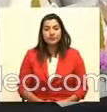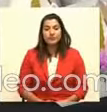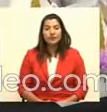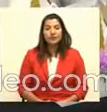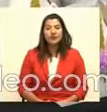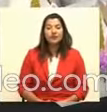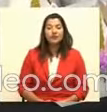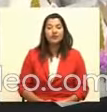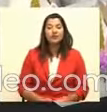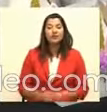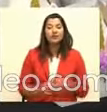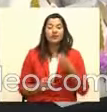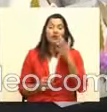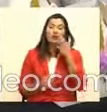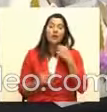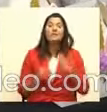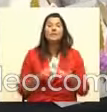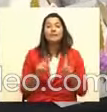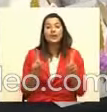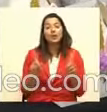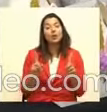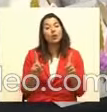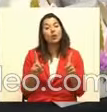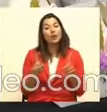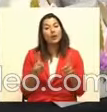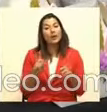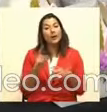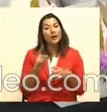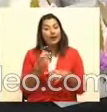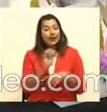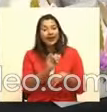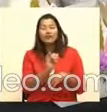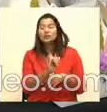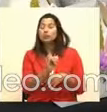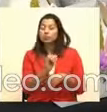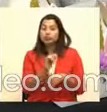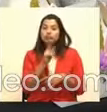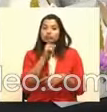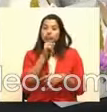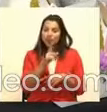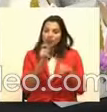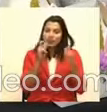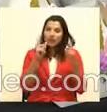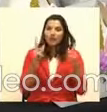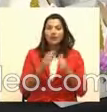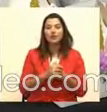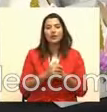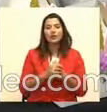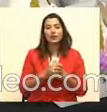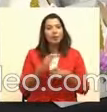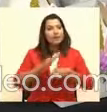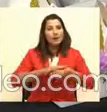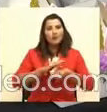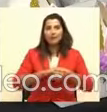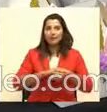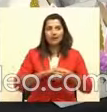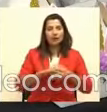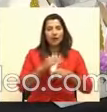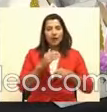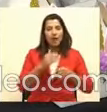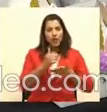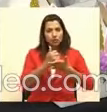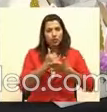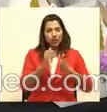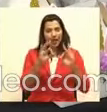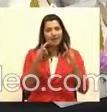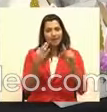económicamente fuerte, pero vieras que esto, increíble, hemos salido adelante. No, no, por eso les digo. Ahora,